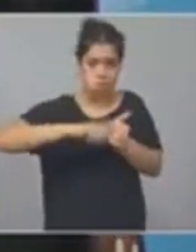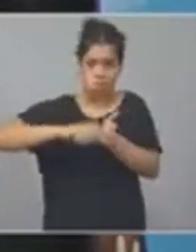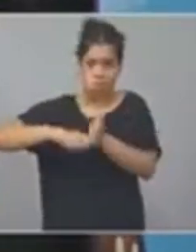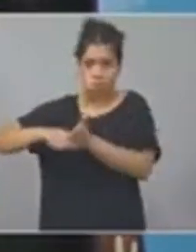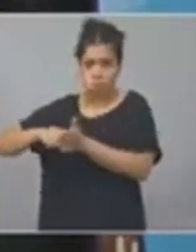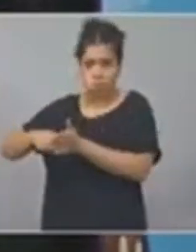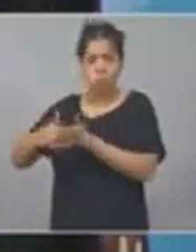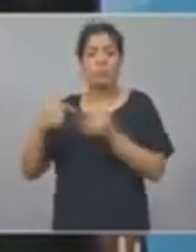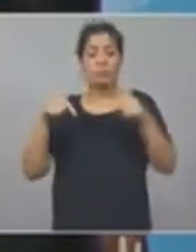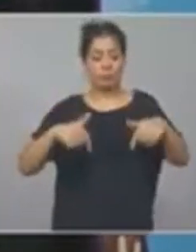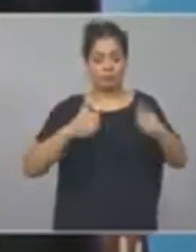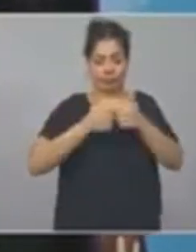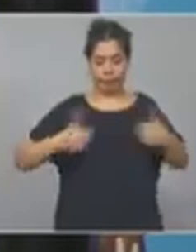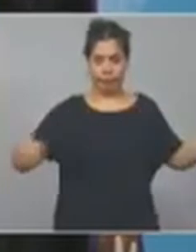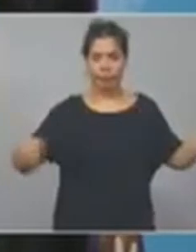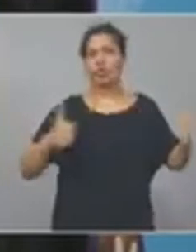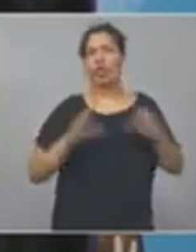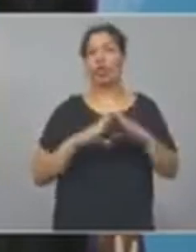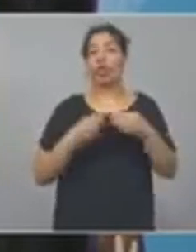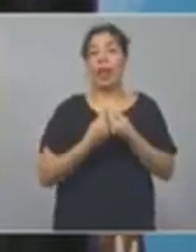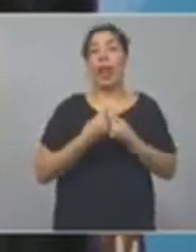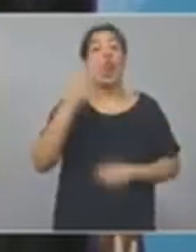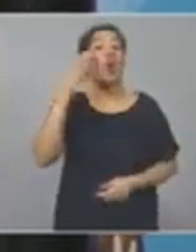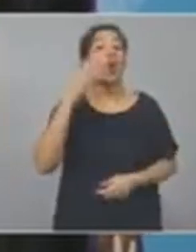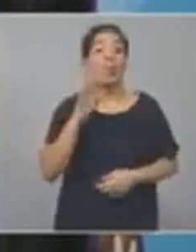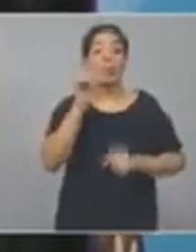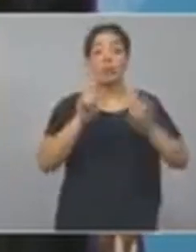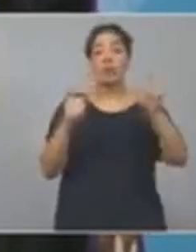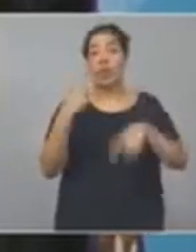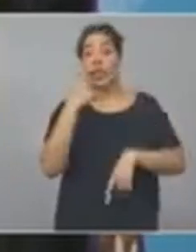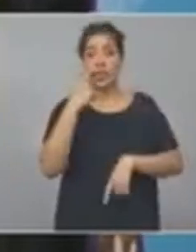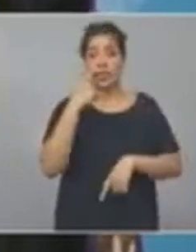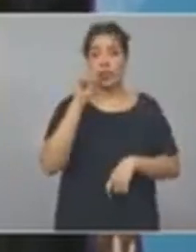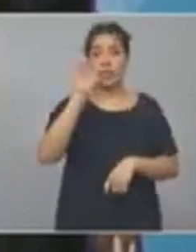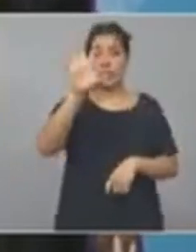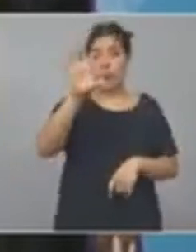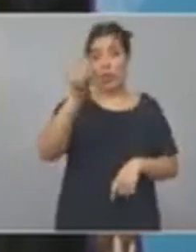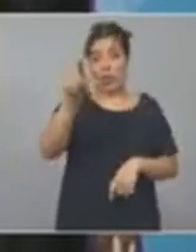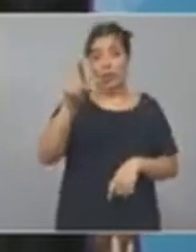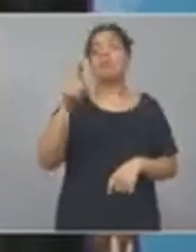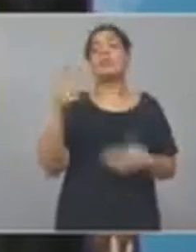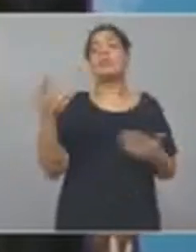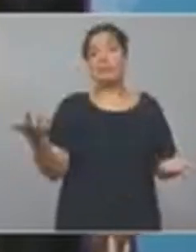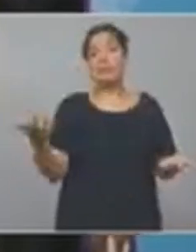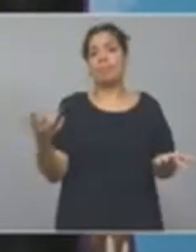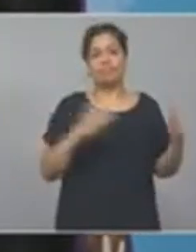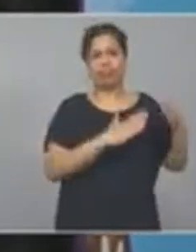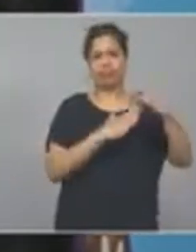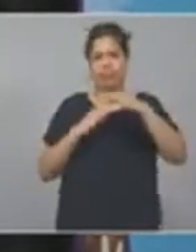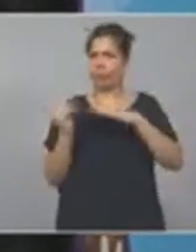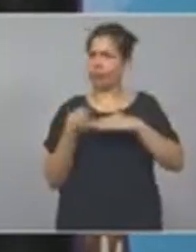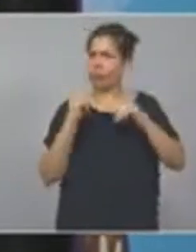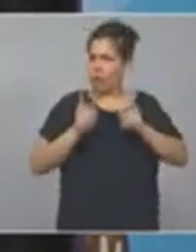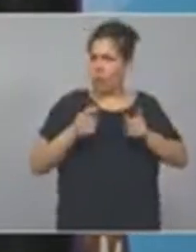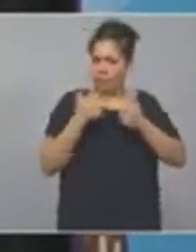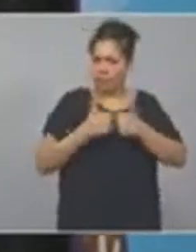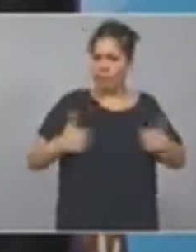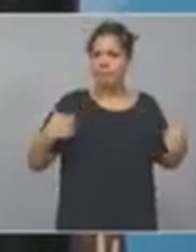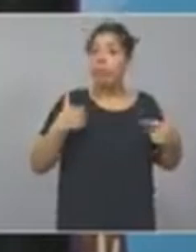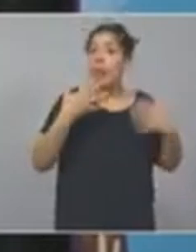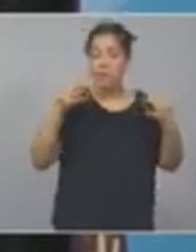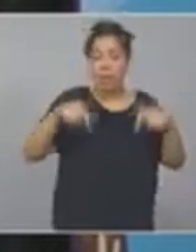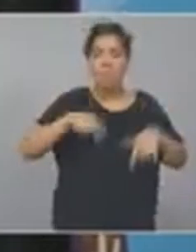autoridades provinciales, 90 intendentes de la provincia de Buenos Aires. Una provincia que por su magnitud y por su